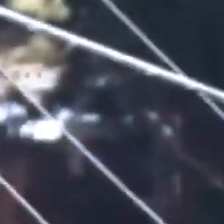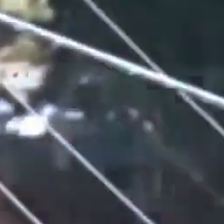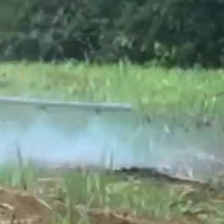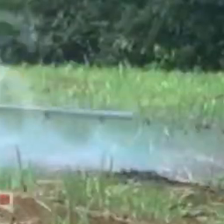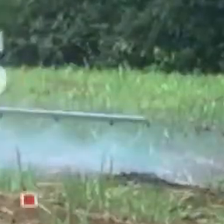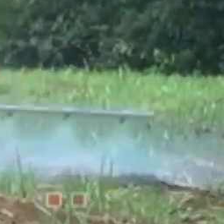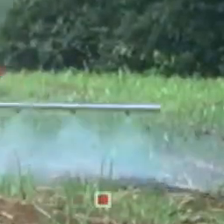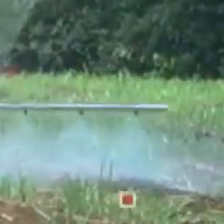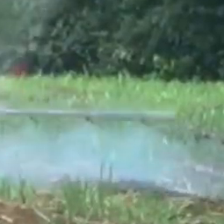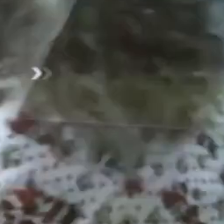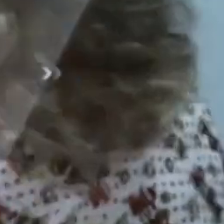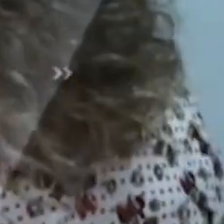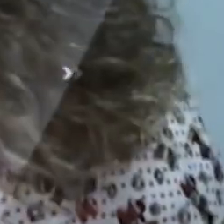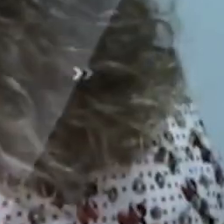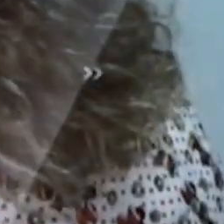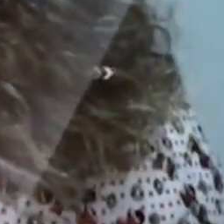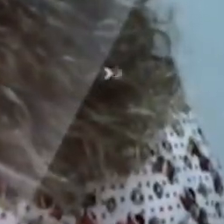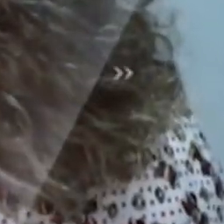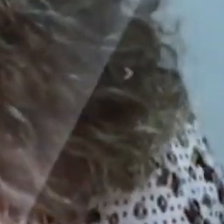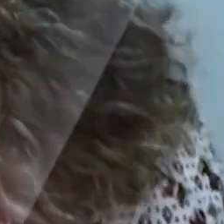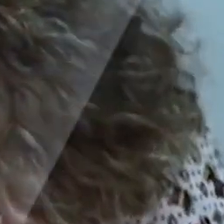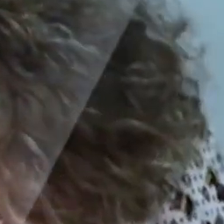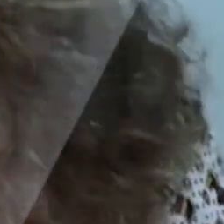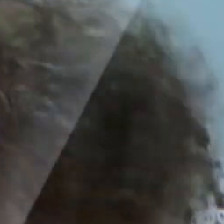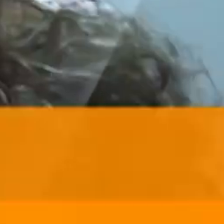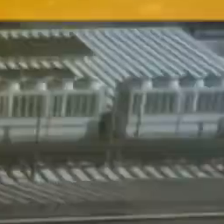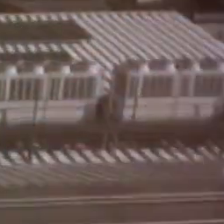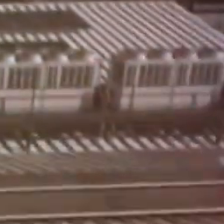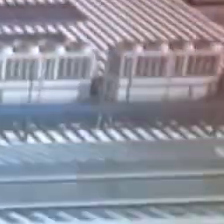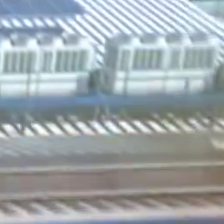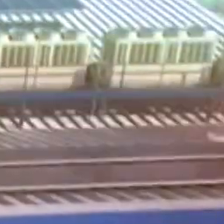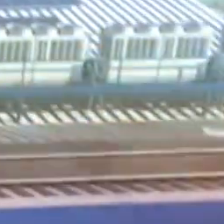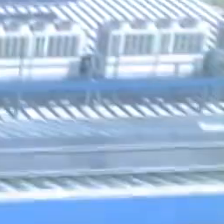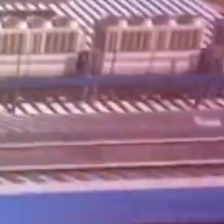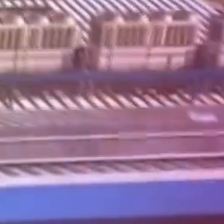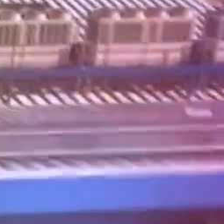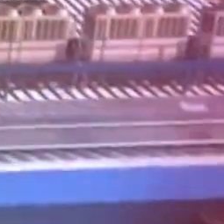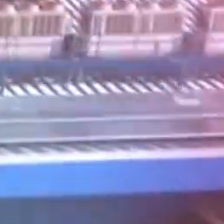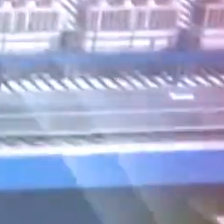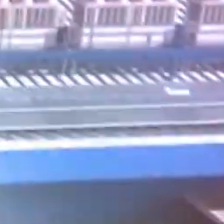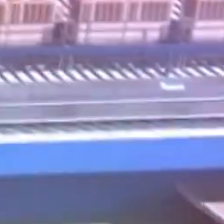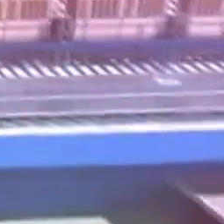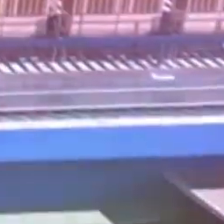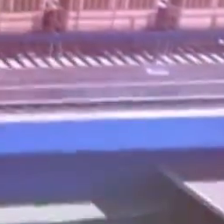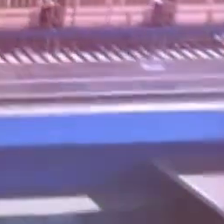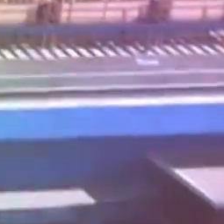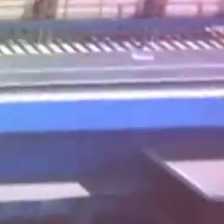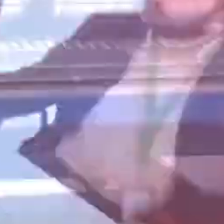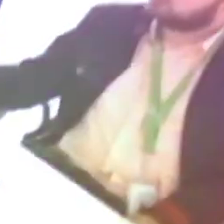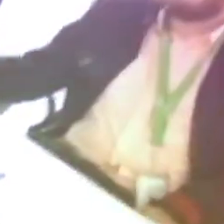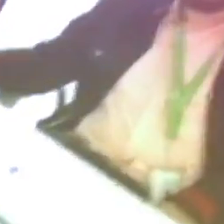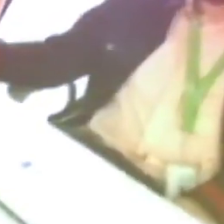cooperando juntos, hemos sensibilizado nuestro corazón. Somos lo que construimos. Cooperando,